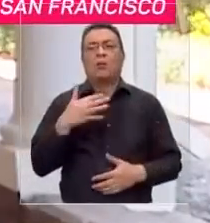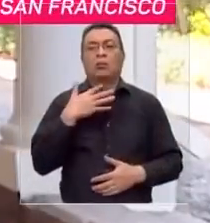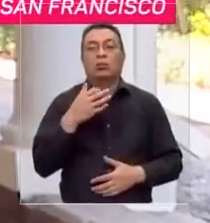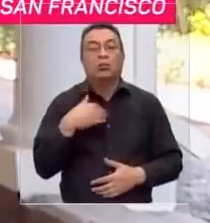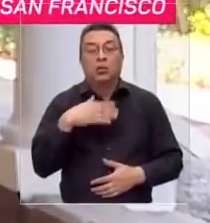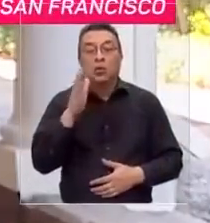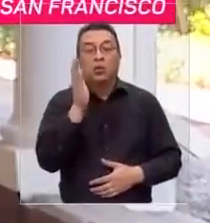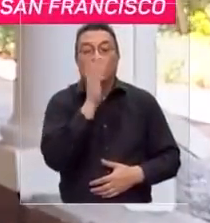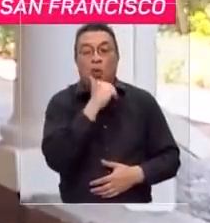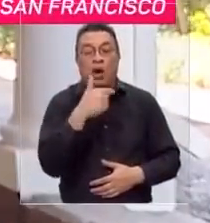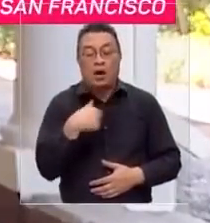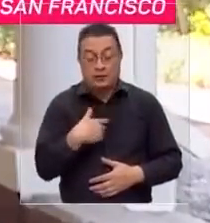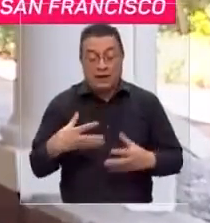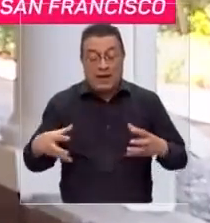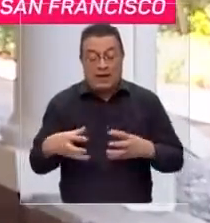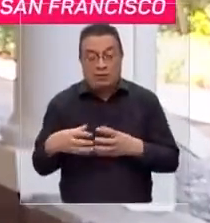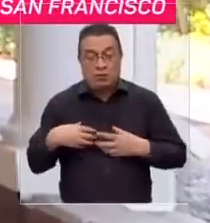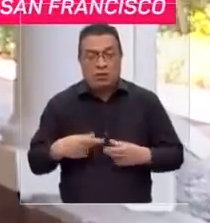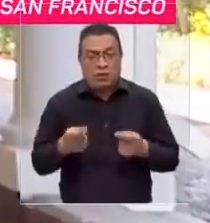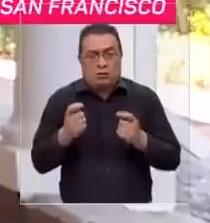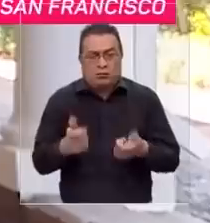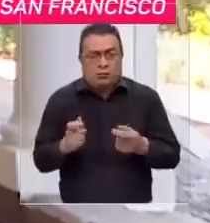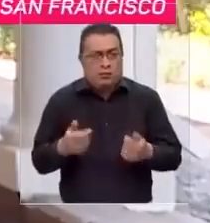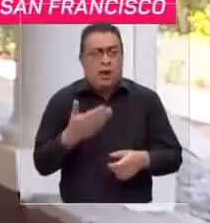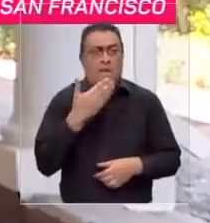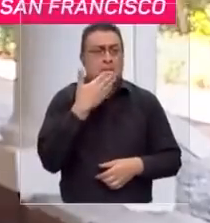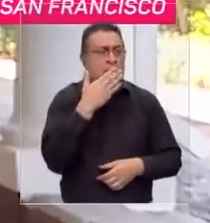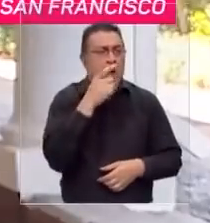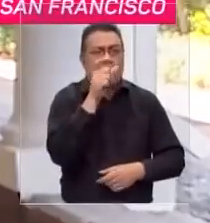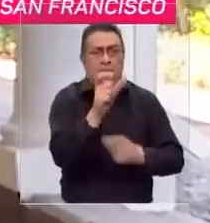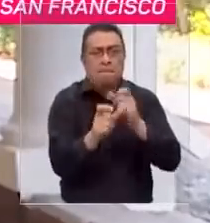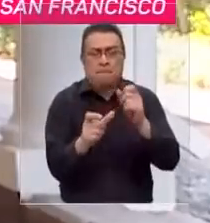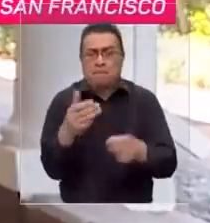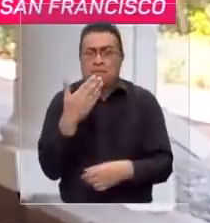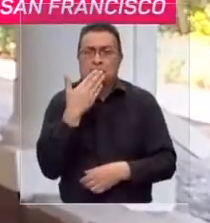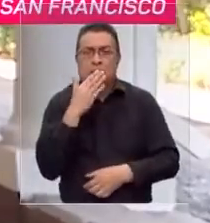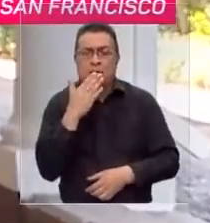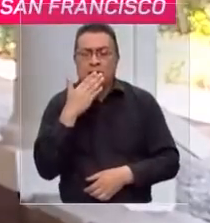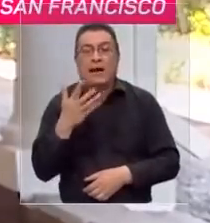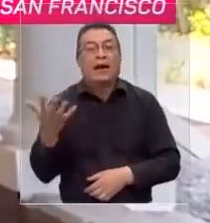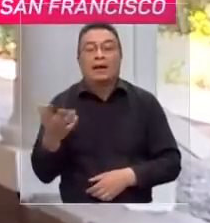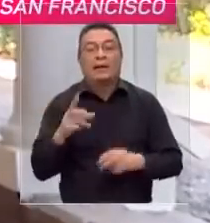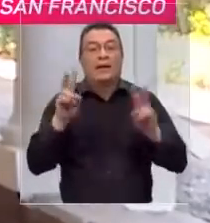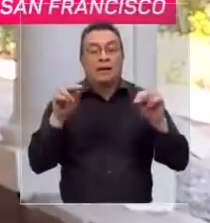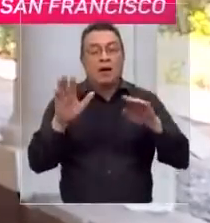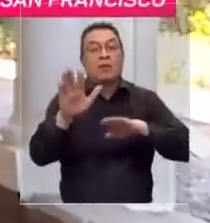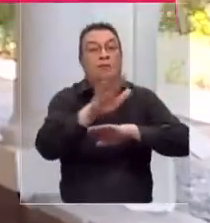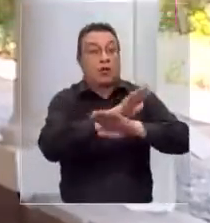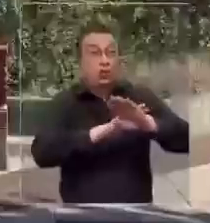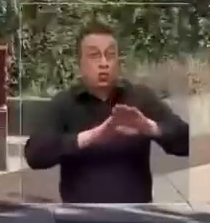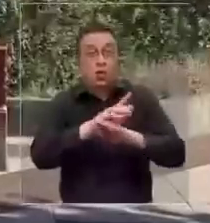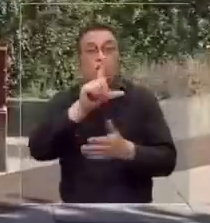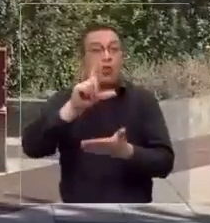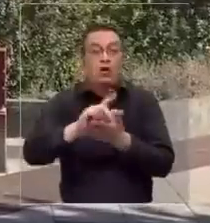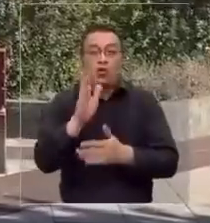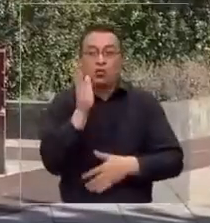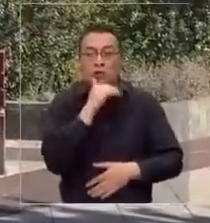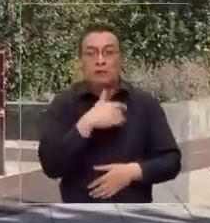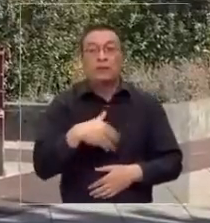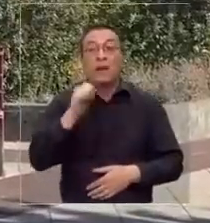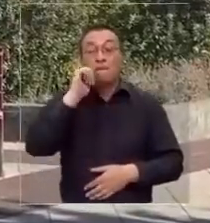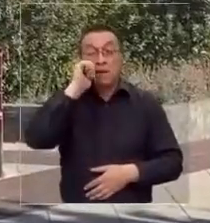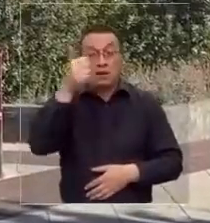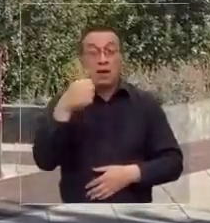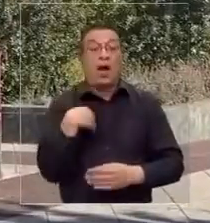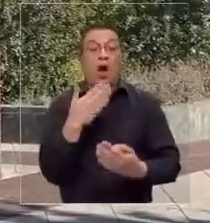tenemos como equipo las competencias, ni tampoco contamos con personas que sean especialistas en resguardar, digamos, el lugar. Mañana tenemos